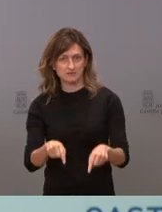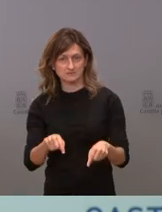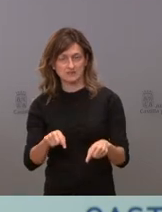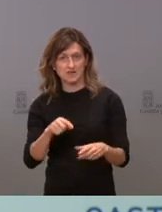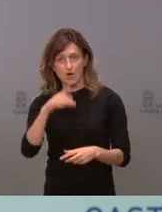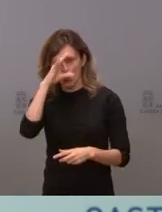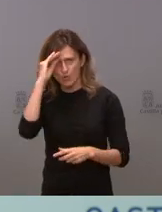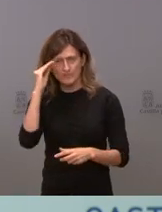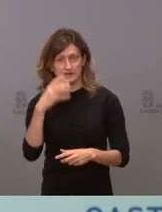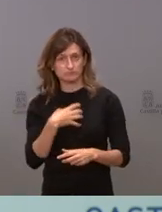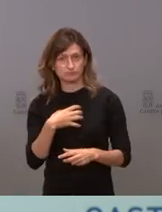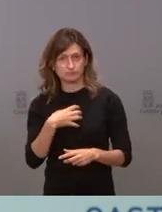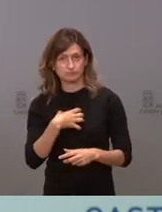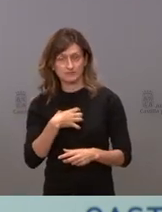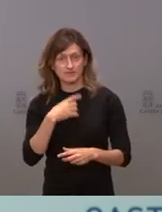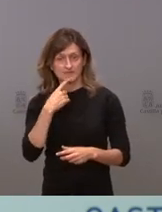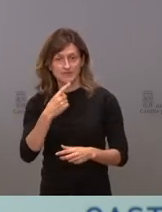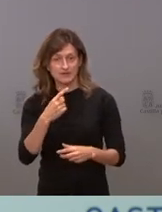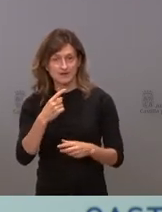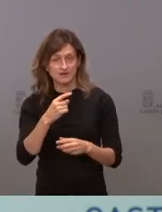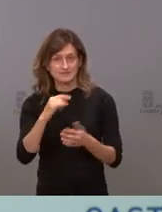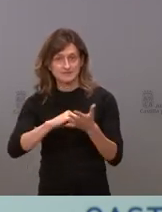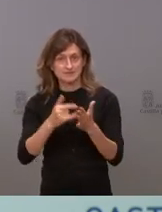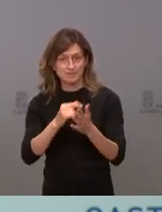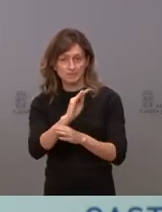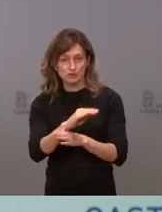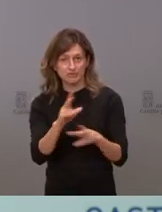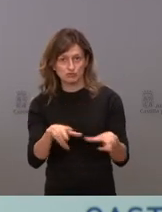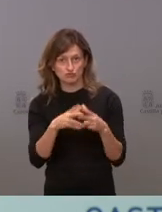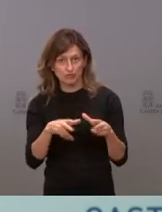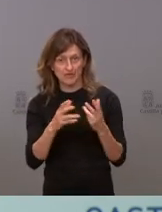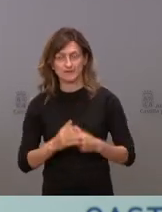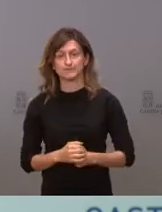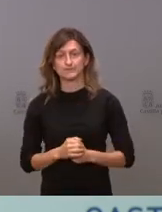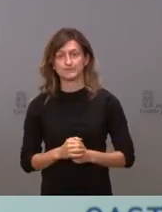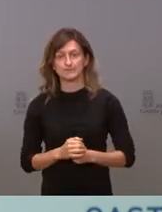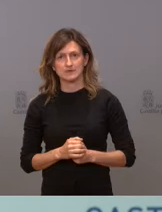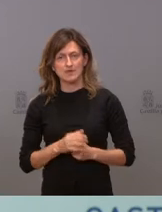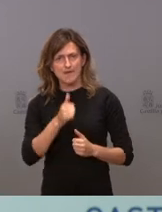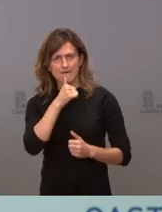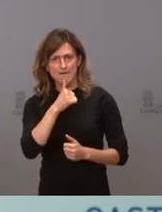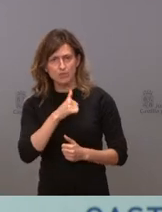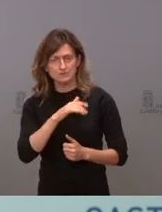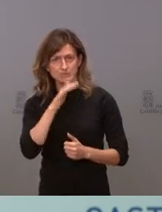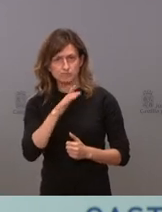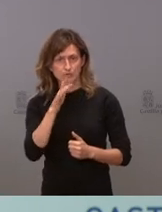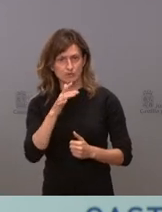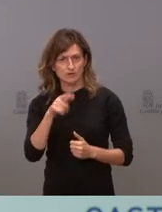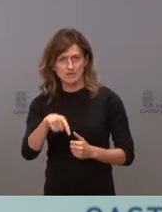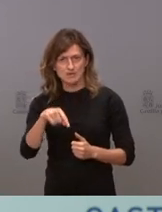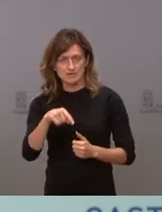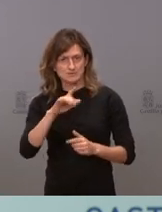obviar hablar de nuestro sistema de protección social. Nuestro sistema de protección social ha resistido al mayor embate al que se